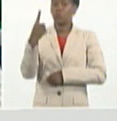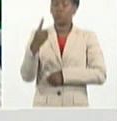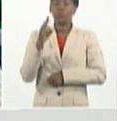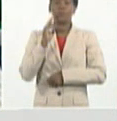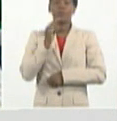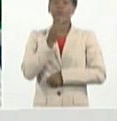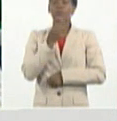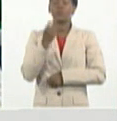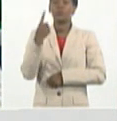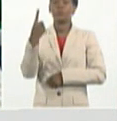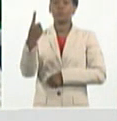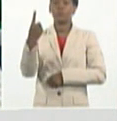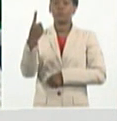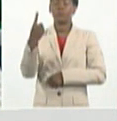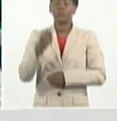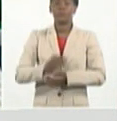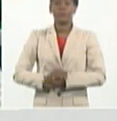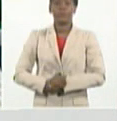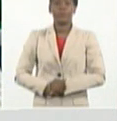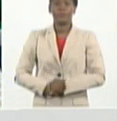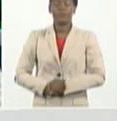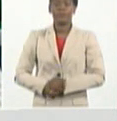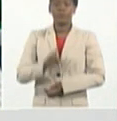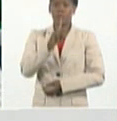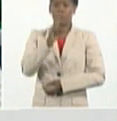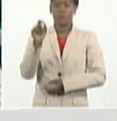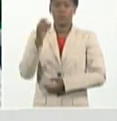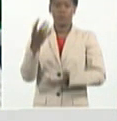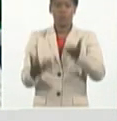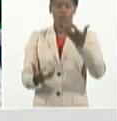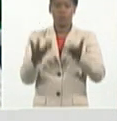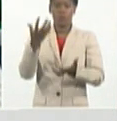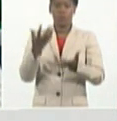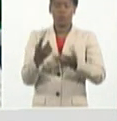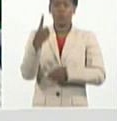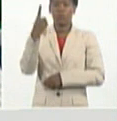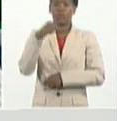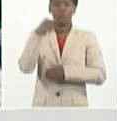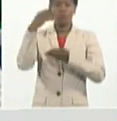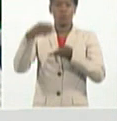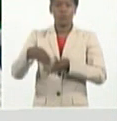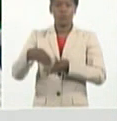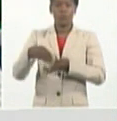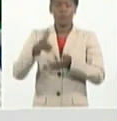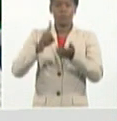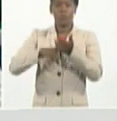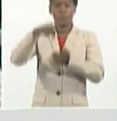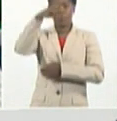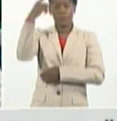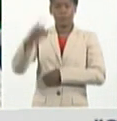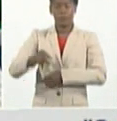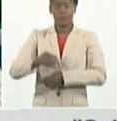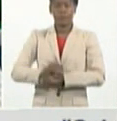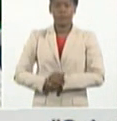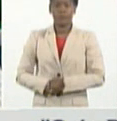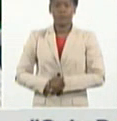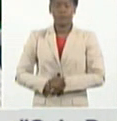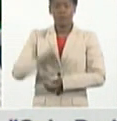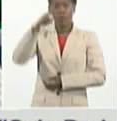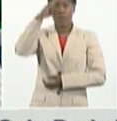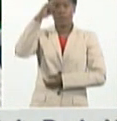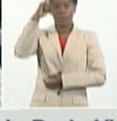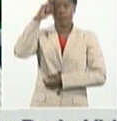la provincia de Cienfuegos fallece un paciente, del municipio de Palmira. De la provincia de Santiespíritu fallece un